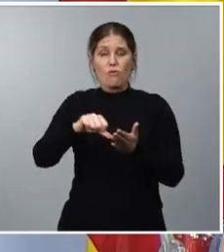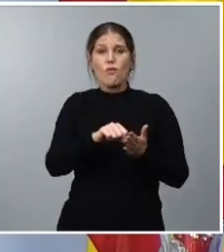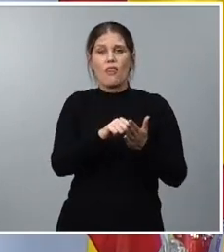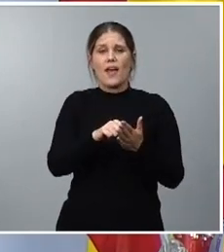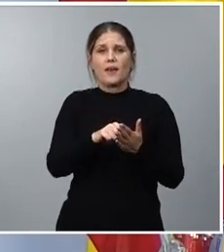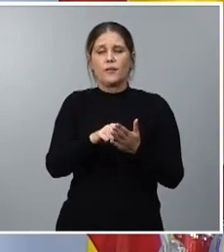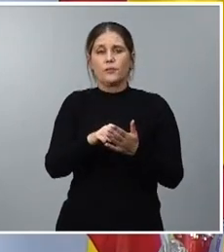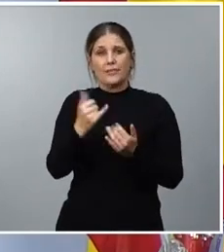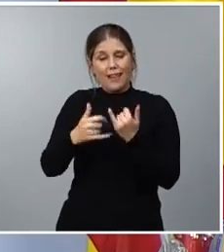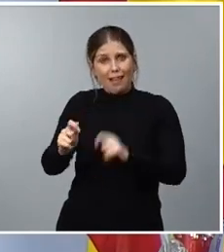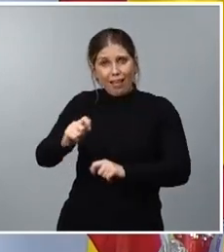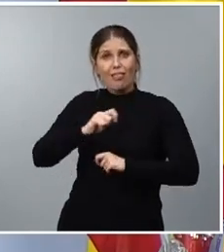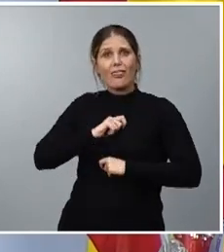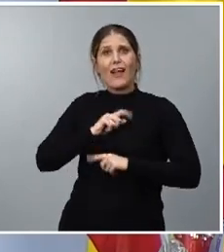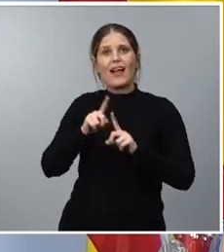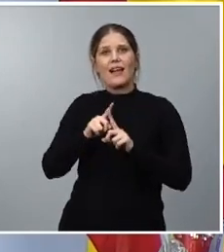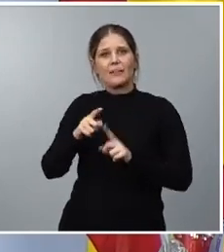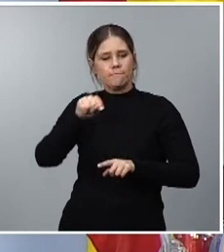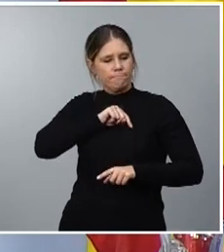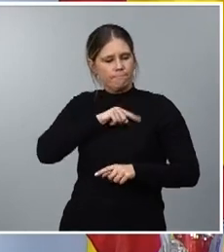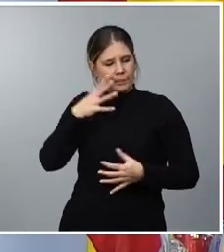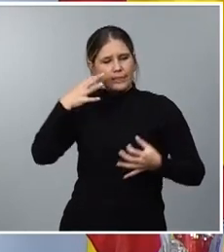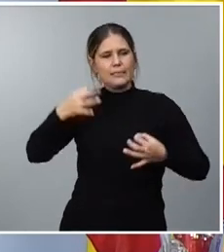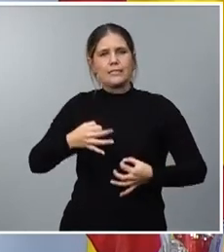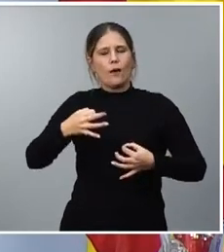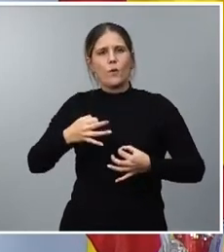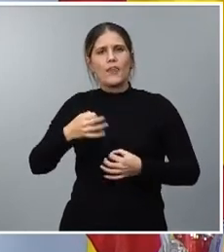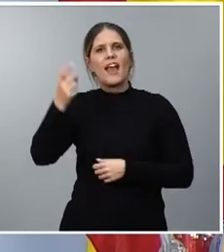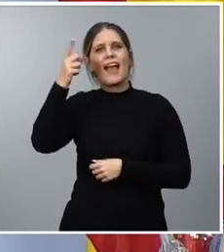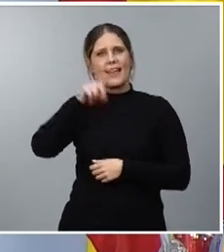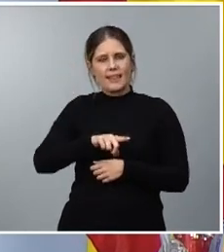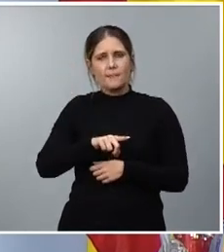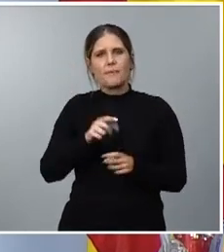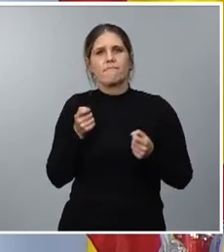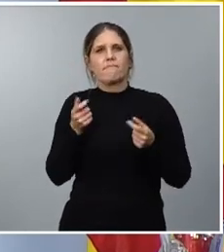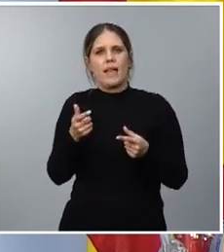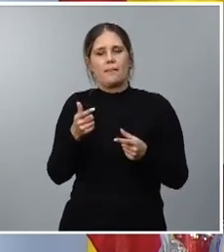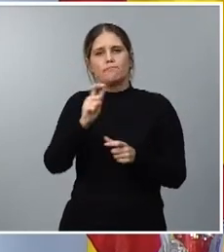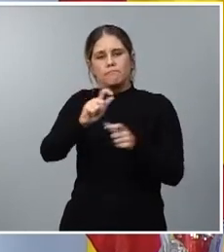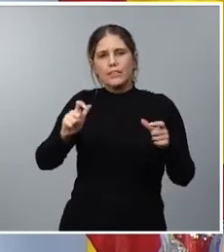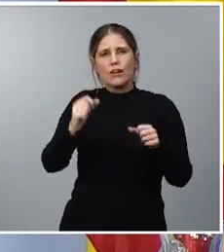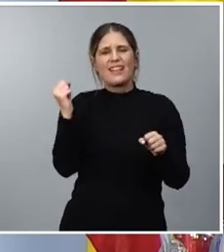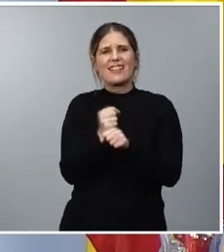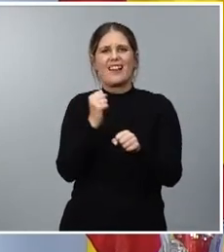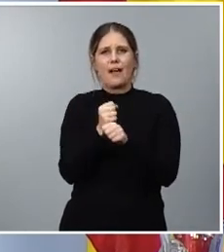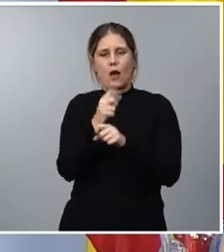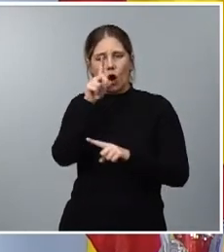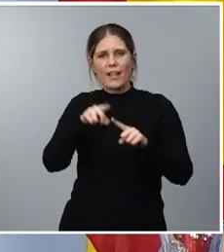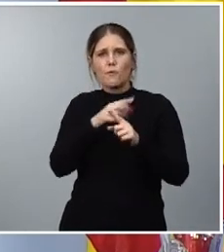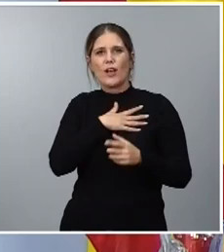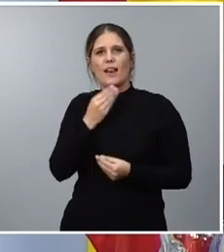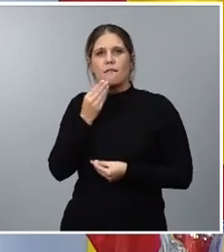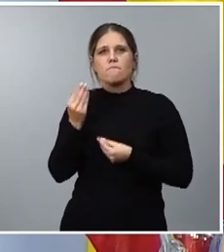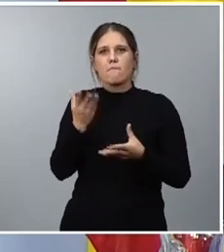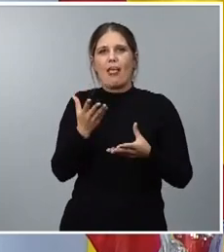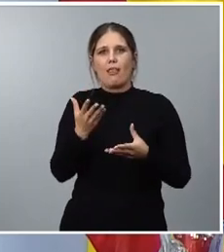permiten ser ese colchón de seguridad y también la propia consideración de personas que trabajan para ofrecer lo mejor de